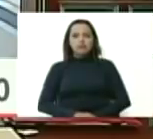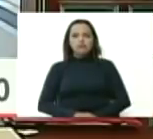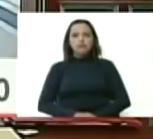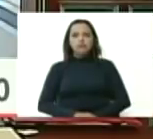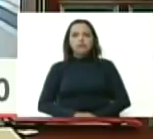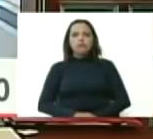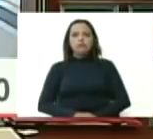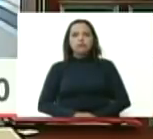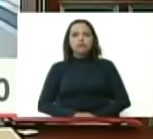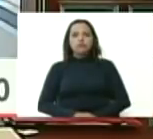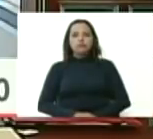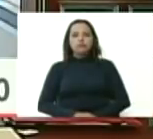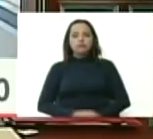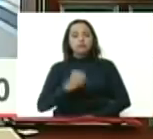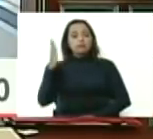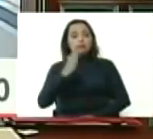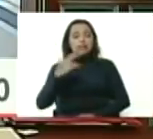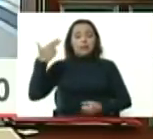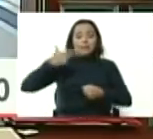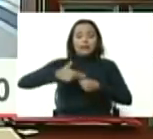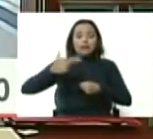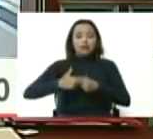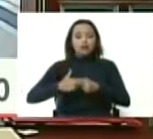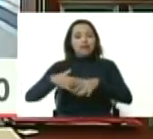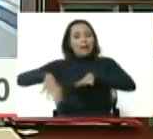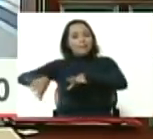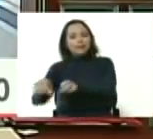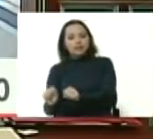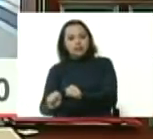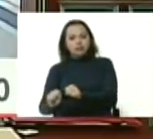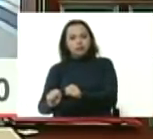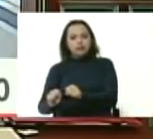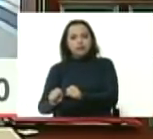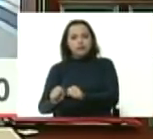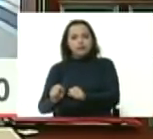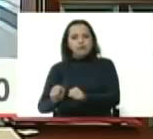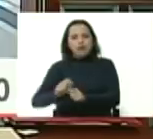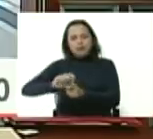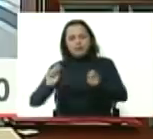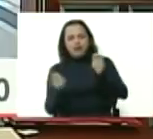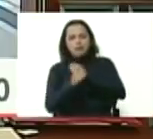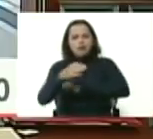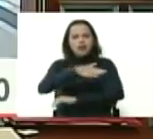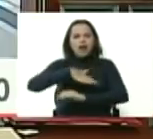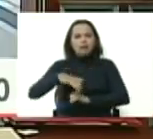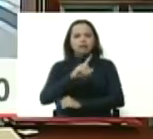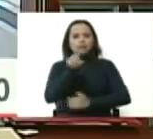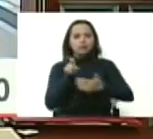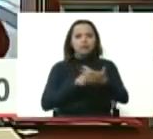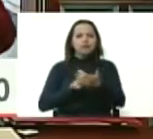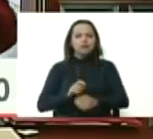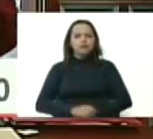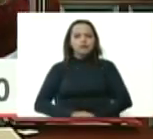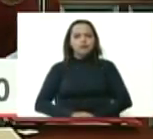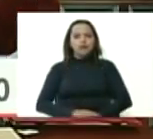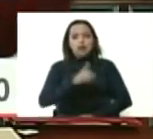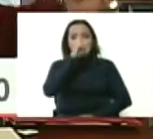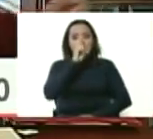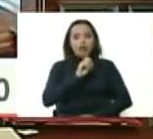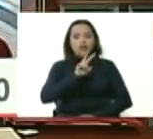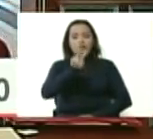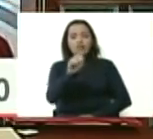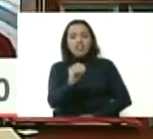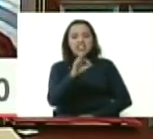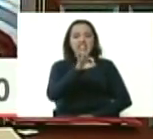llegó el petróleo el capitalismo rentista y sustituyó el campo completo y desde el año 20 30